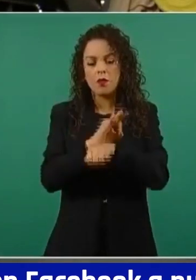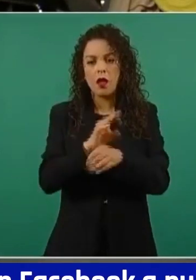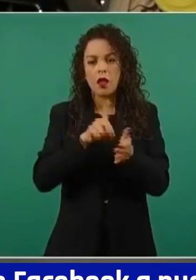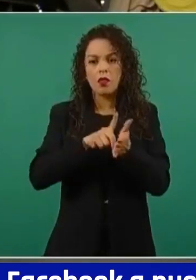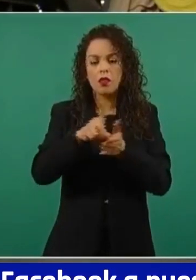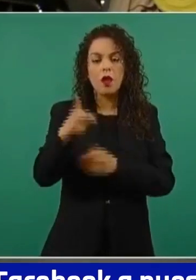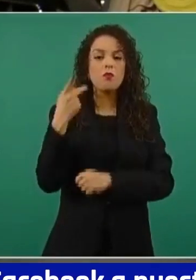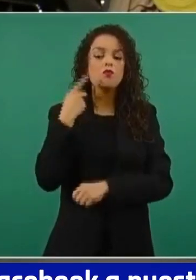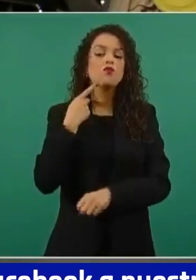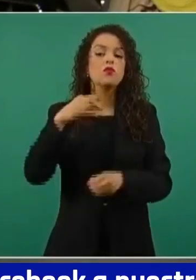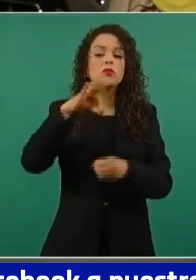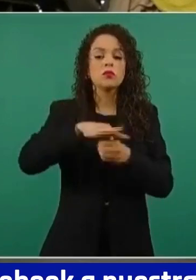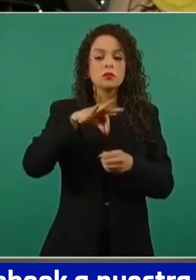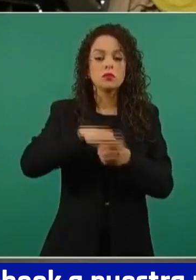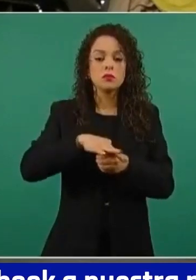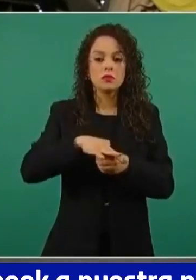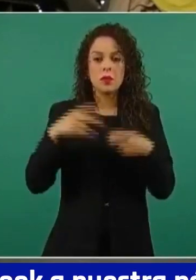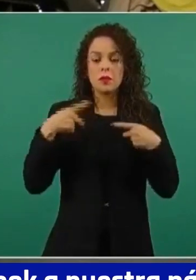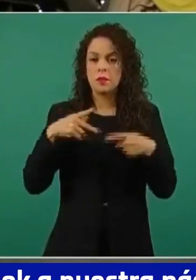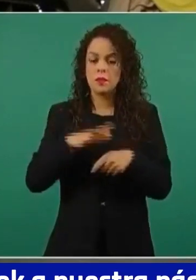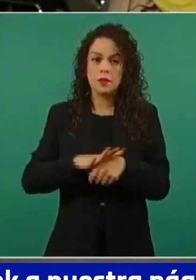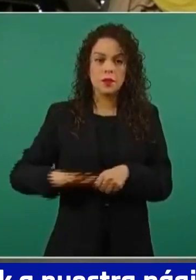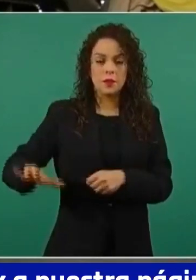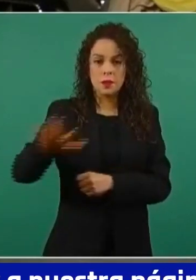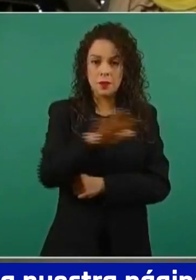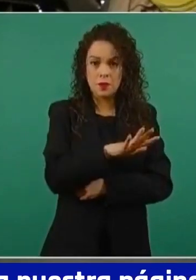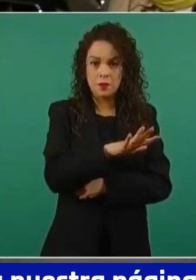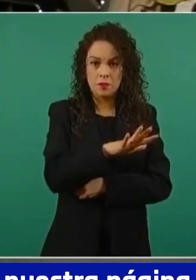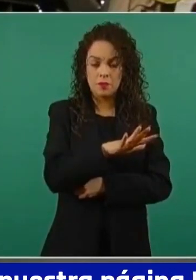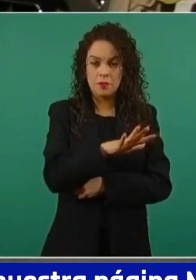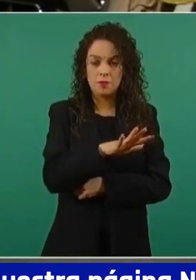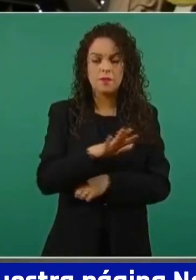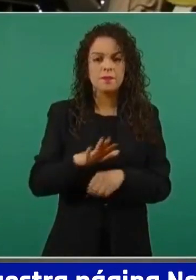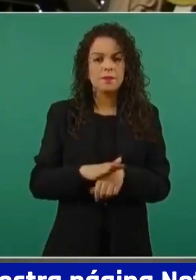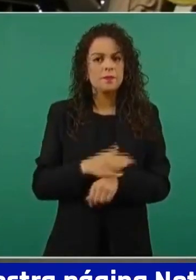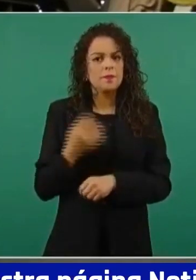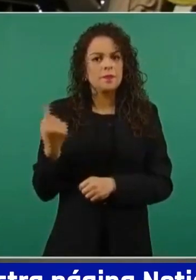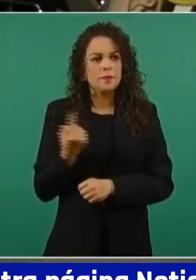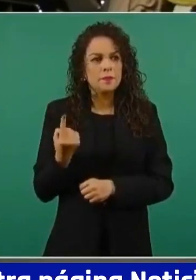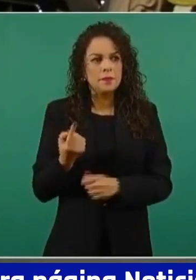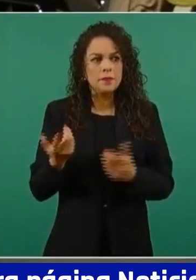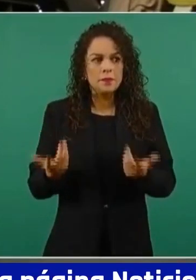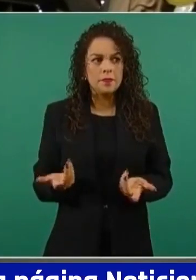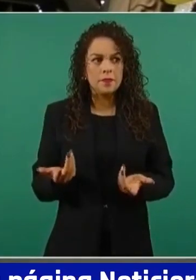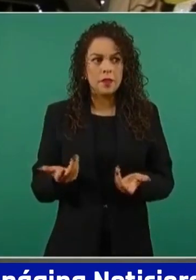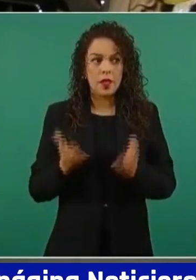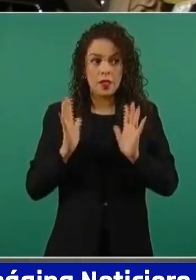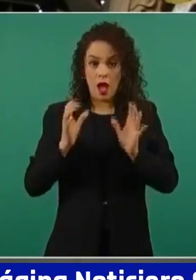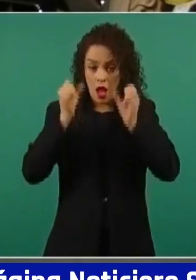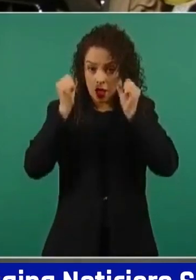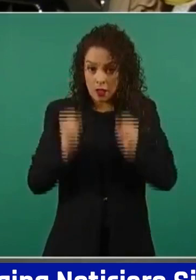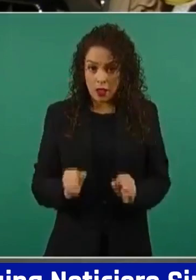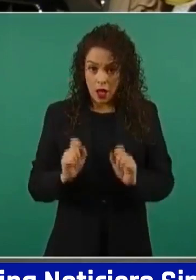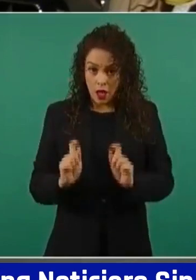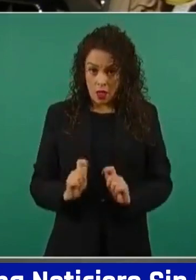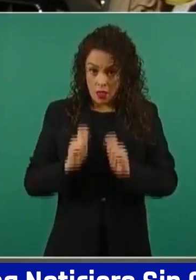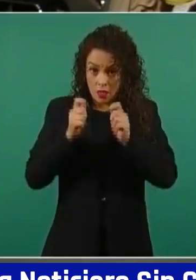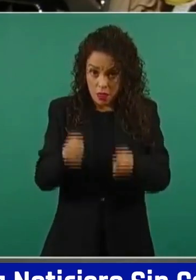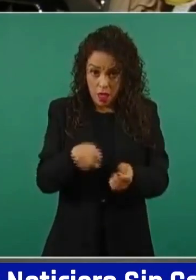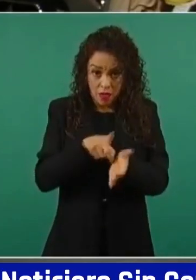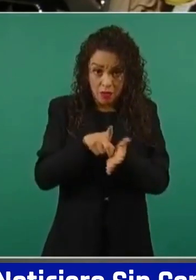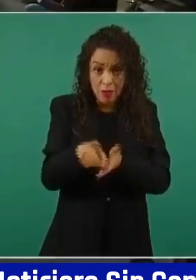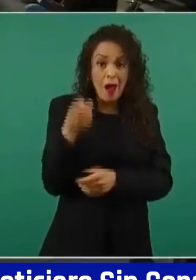electorales del ciudadano, porque pues obviamente no se les ha garantizado este derecho.